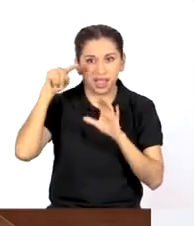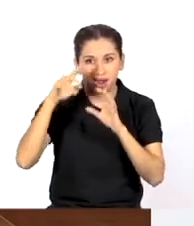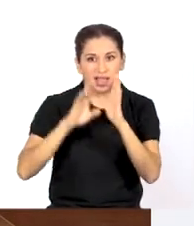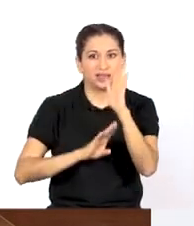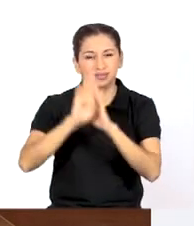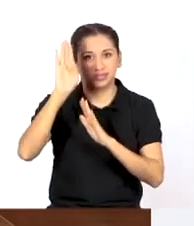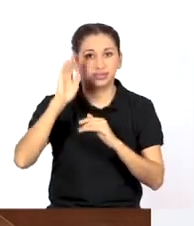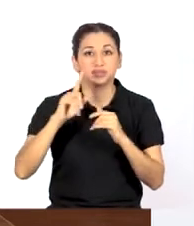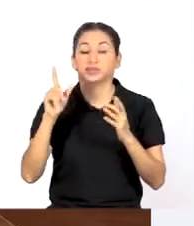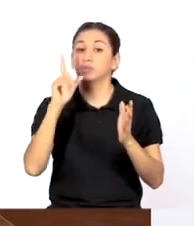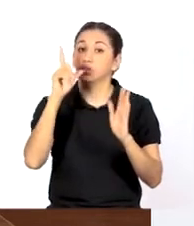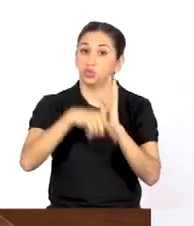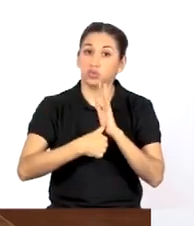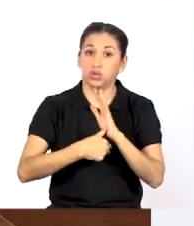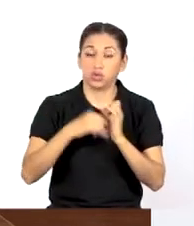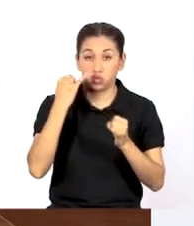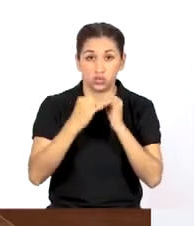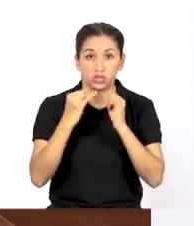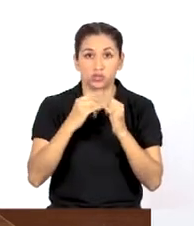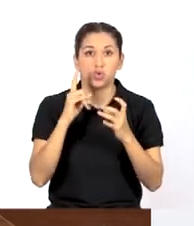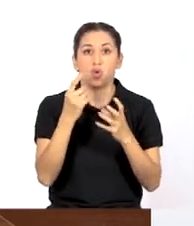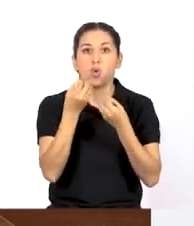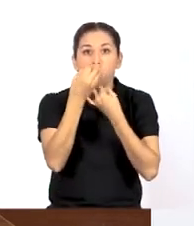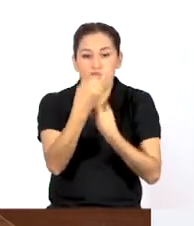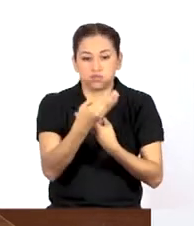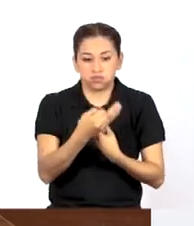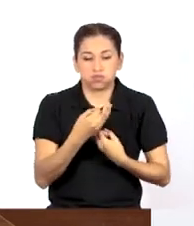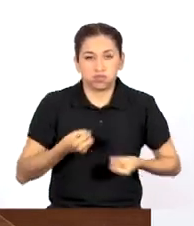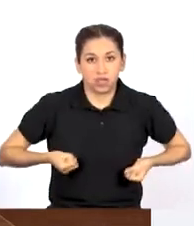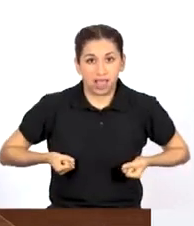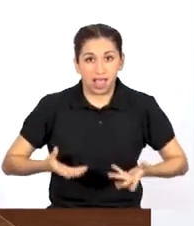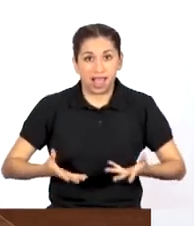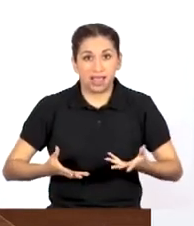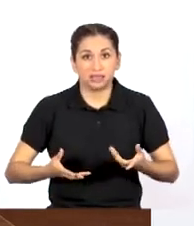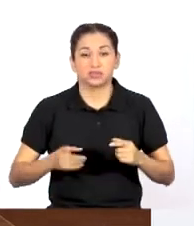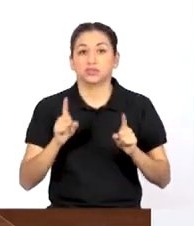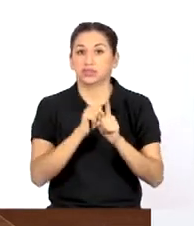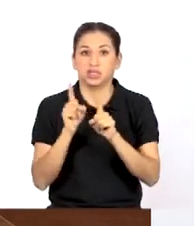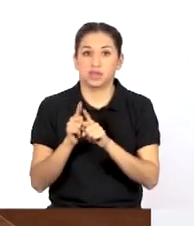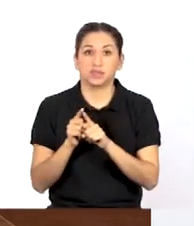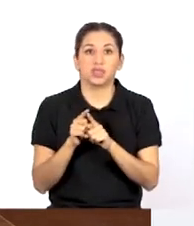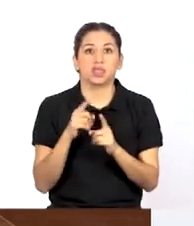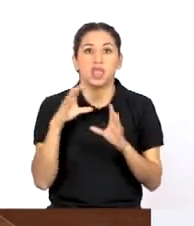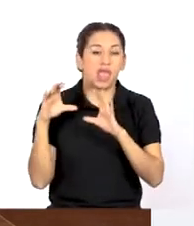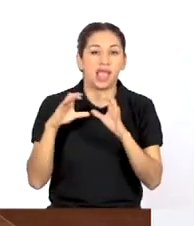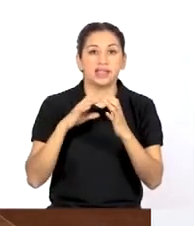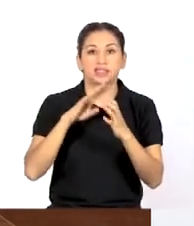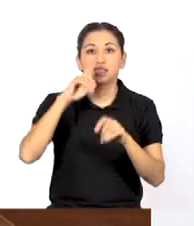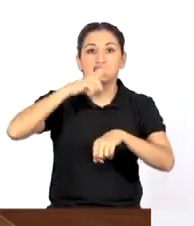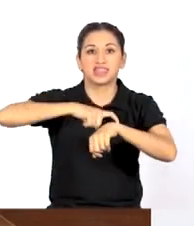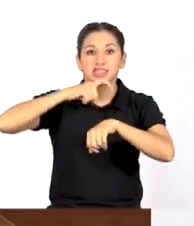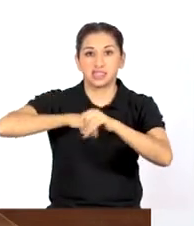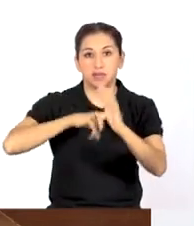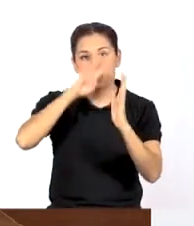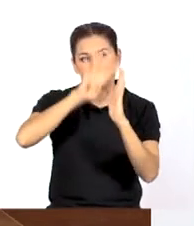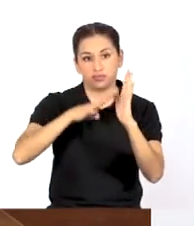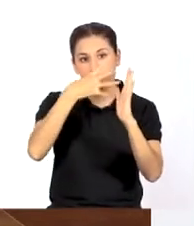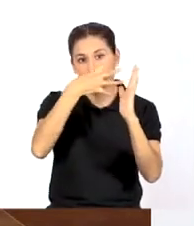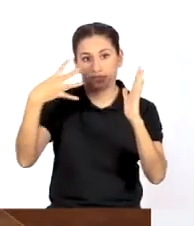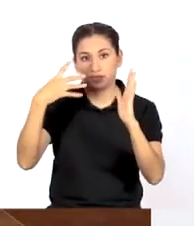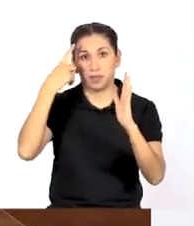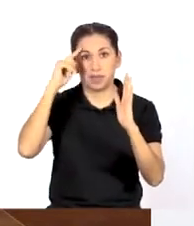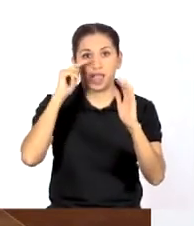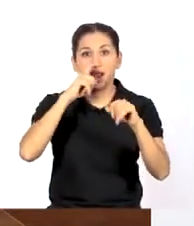último, enumeramos nuestros recursos y presupuesto y establecemos nuestro cronograma para